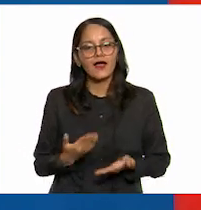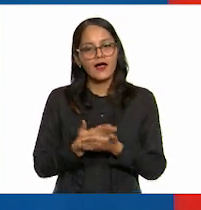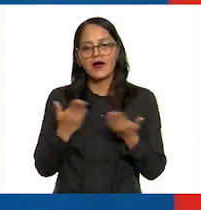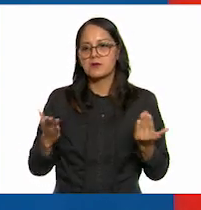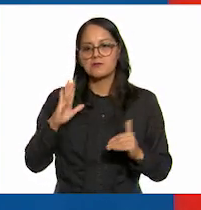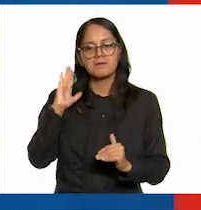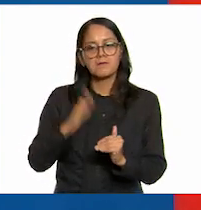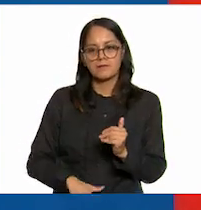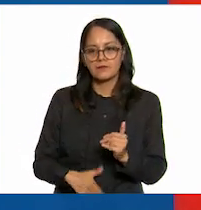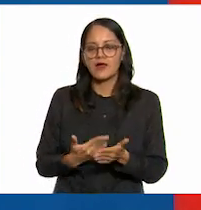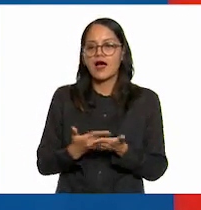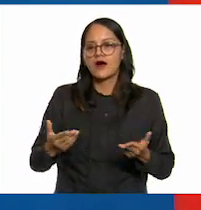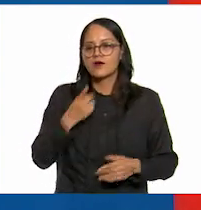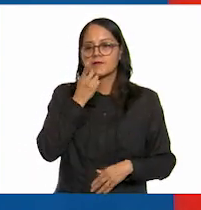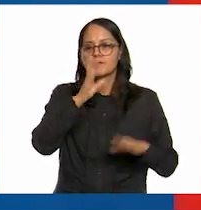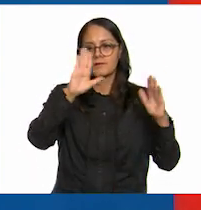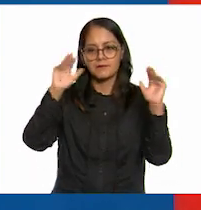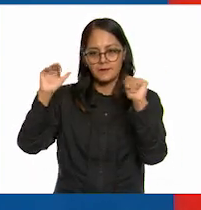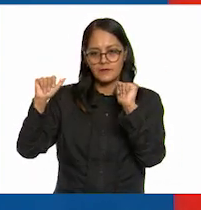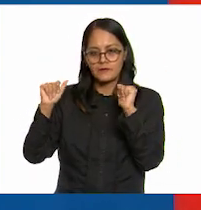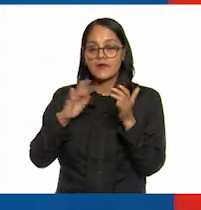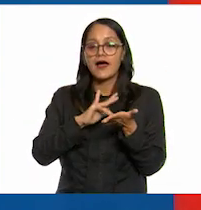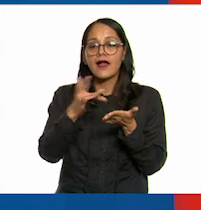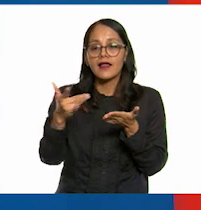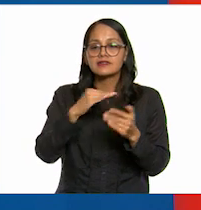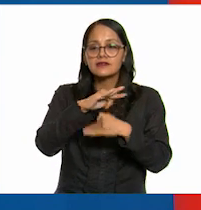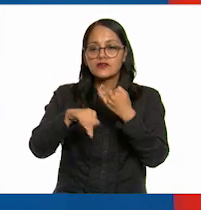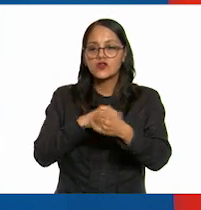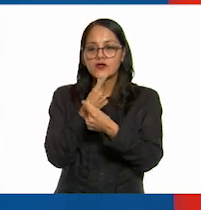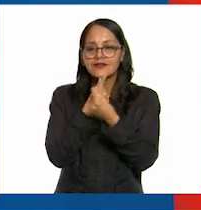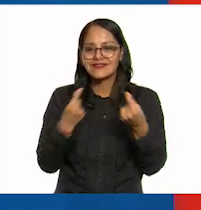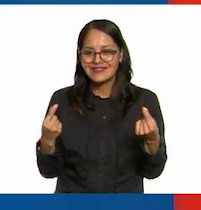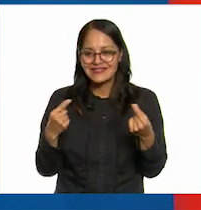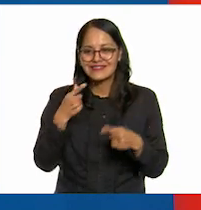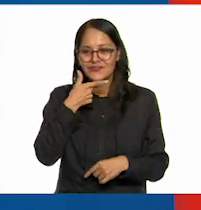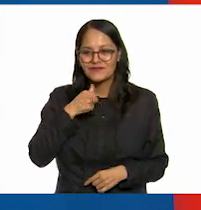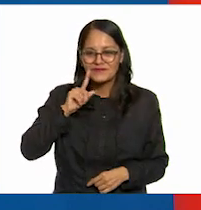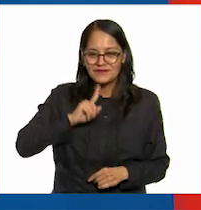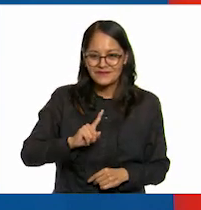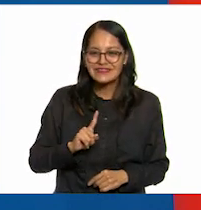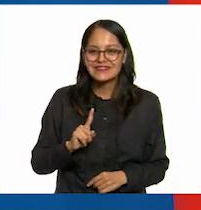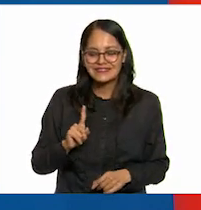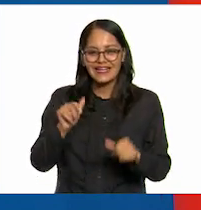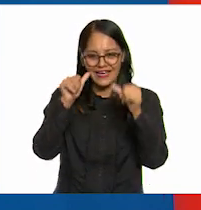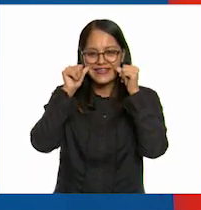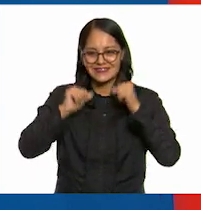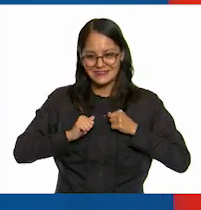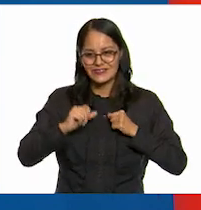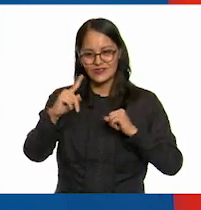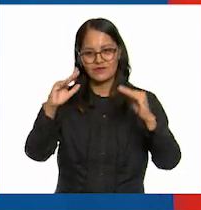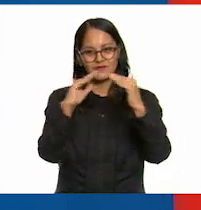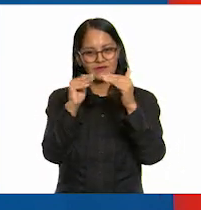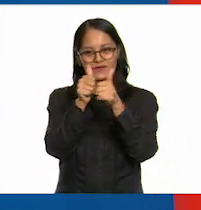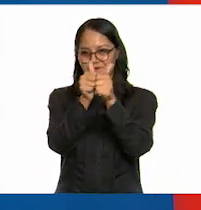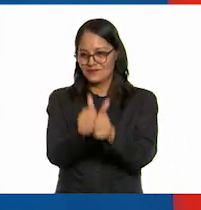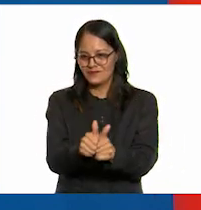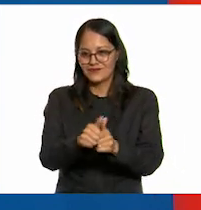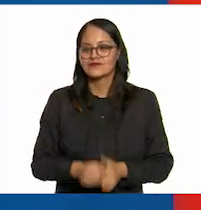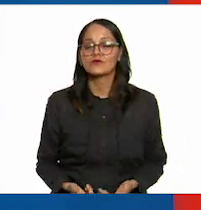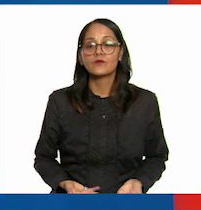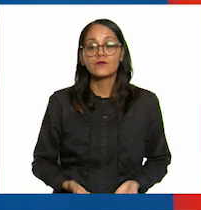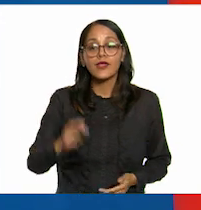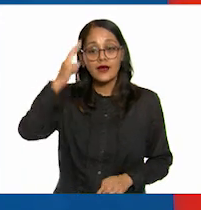con esto me despido y agradezco mucho la atención a los niños y las niñas que nos siguen desde sus casas y recuerden